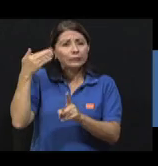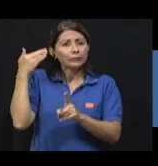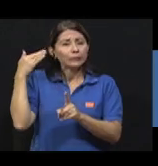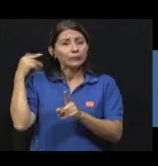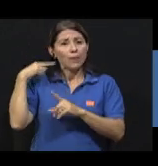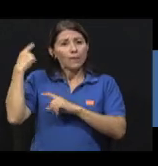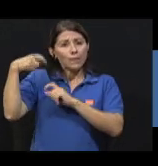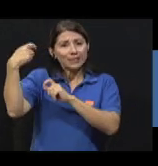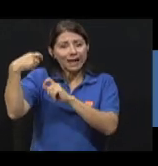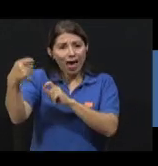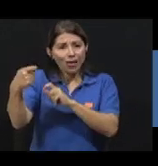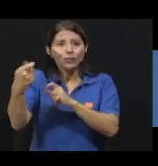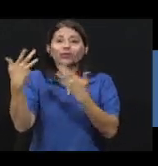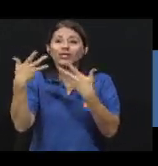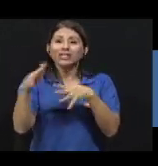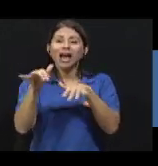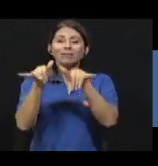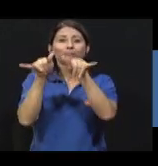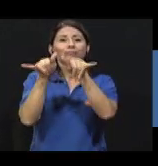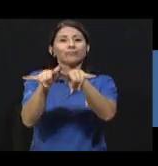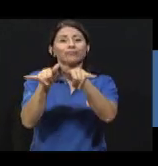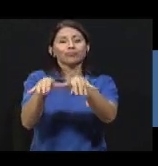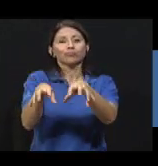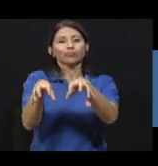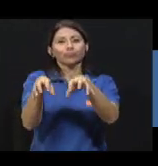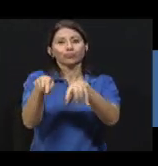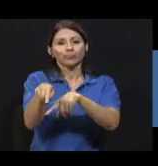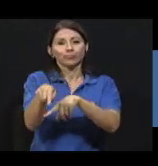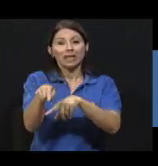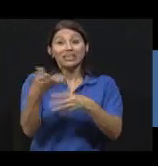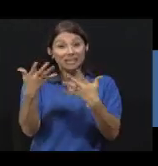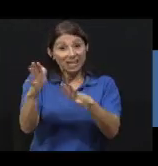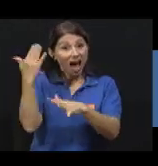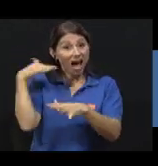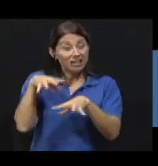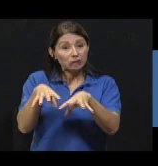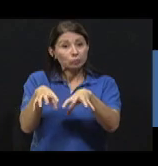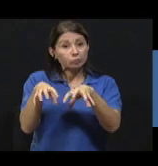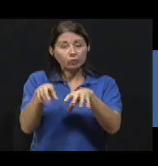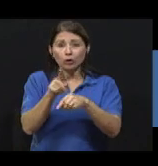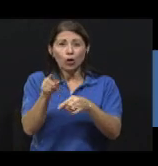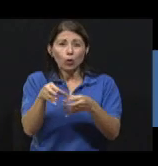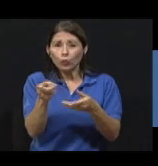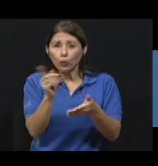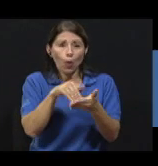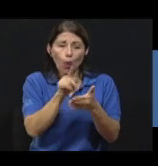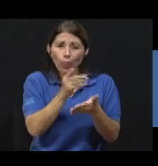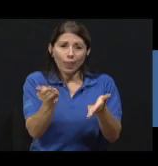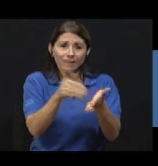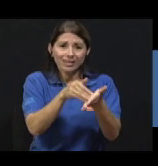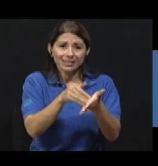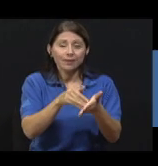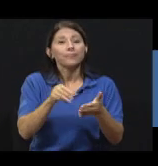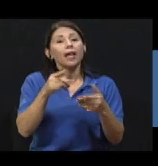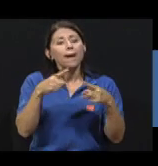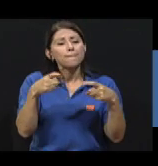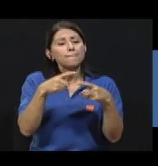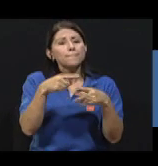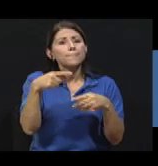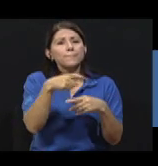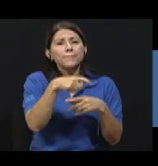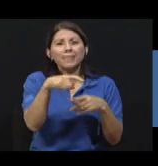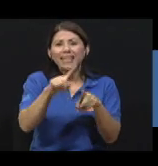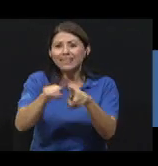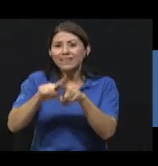recomienda no congelarlo de nuevo si ya lo había estado antes. Mariscos. Deben congelarse crudos, en bandejas y